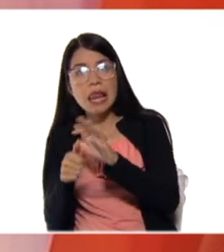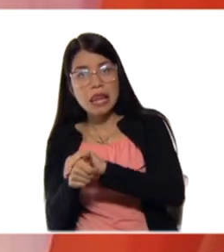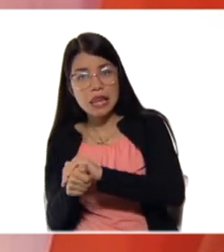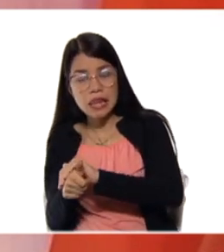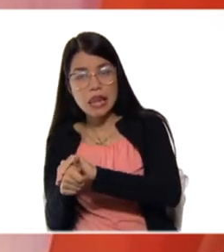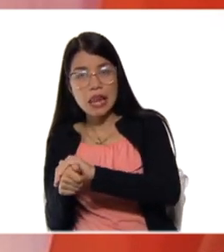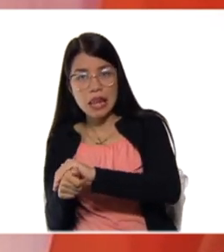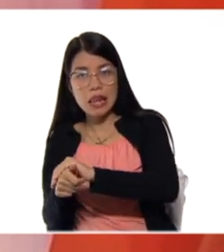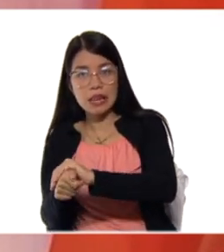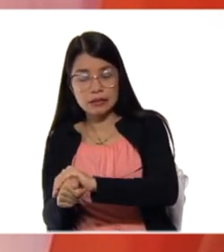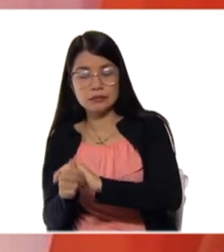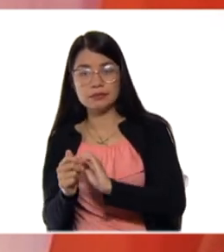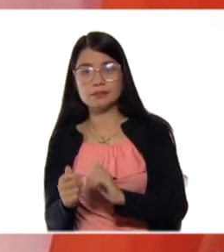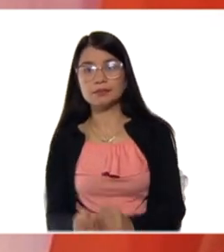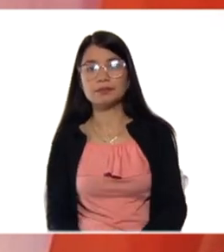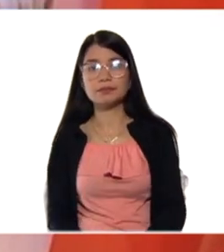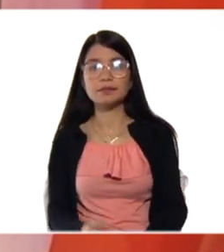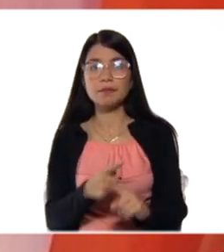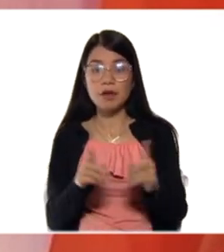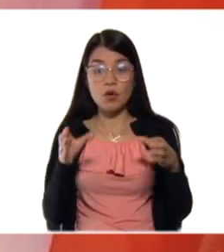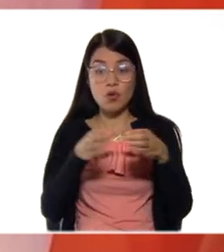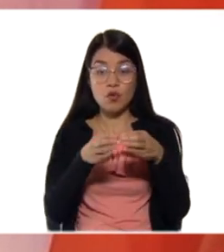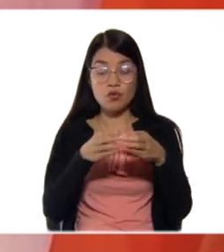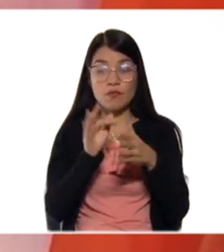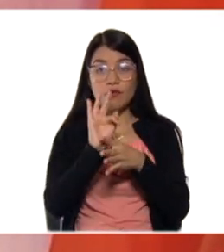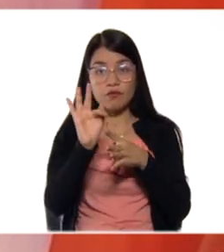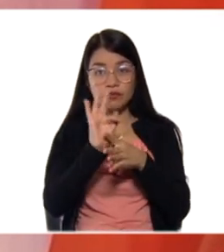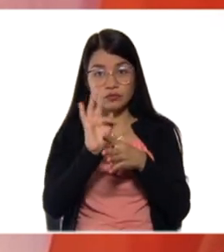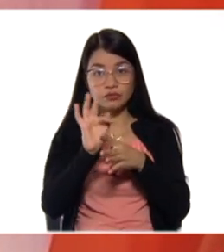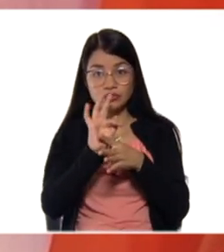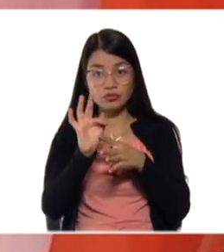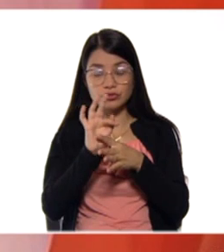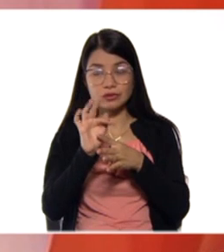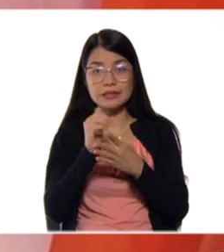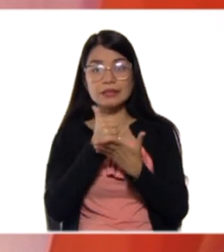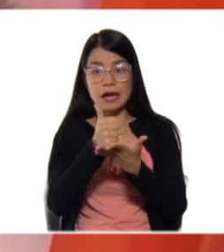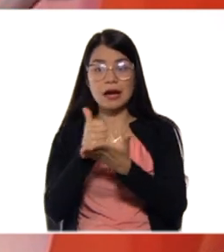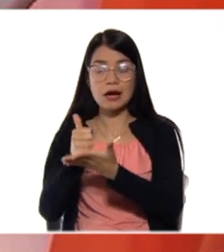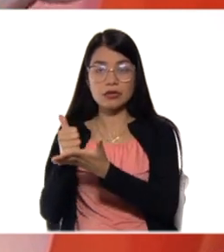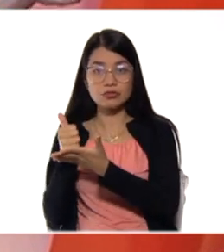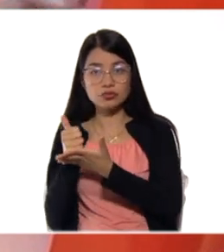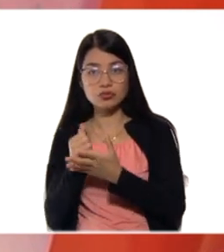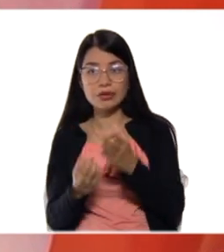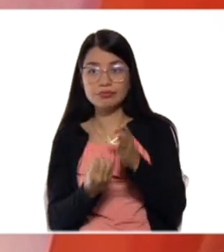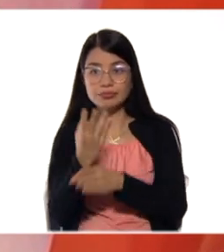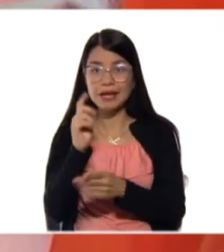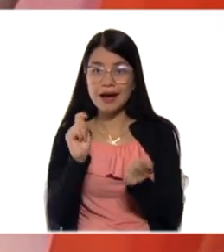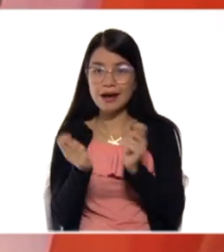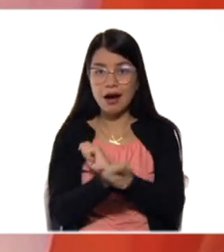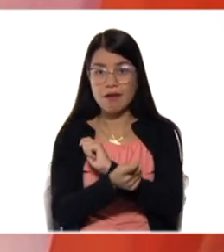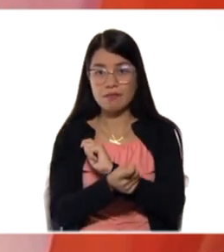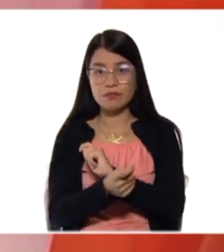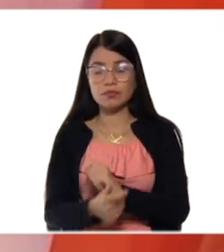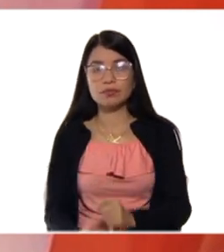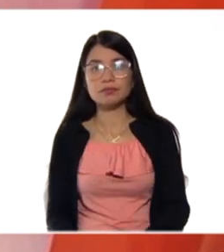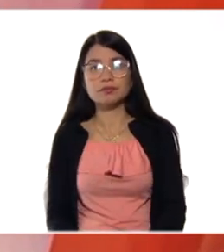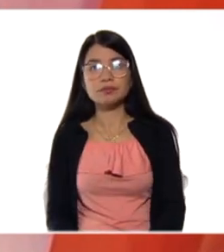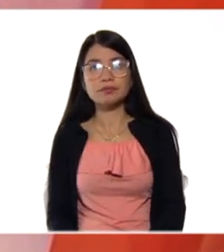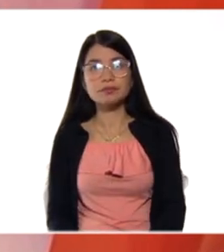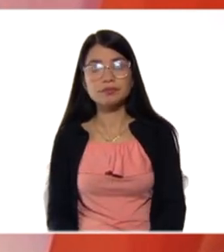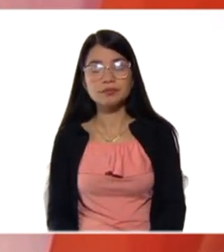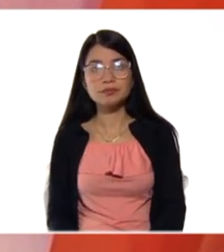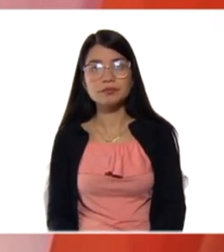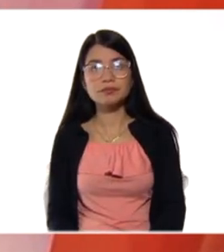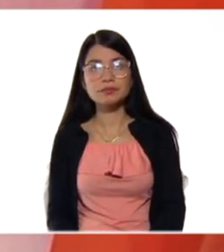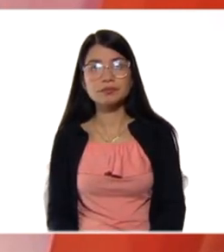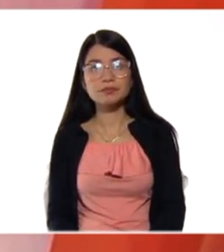Generalmente, solo el grupo funcional interviene en la reacción. Y eso es lo que hablábamos, de que uno entraba y la otra salía.